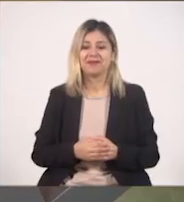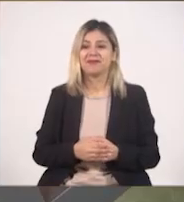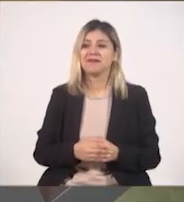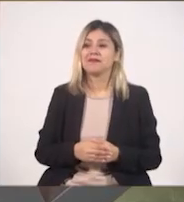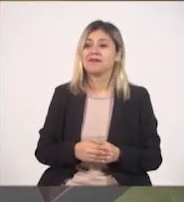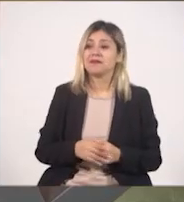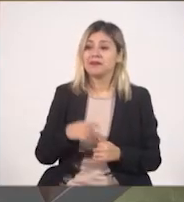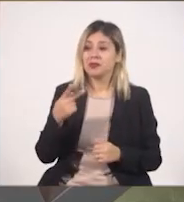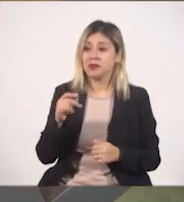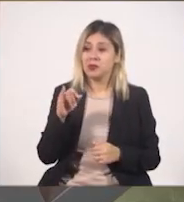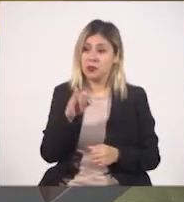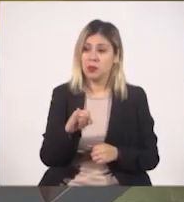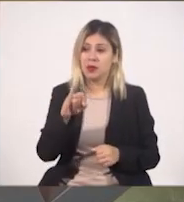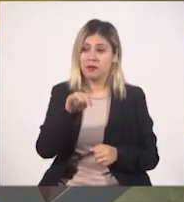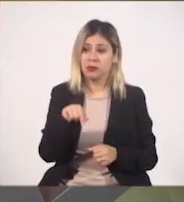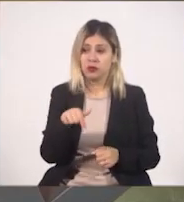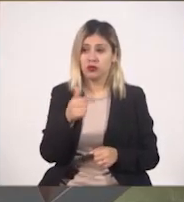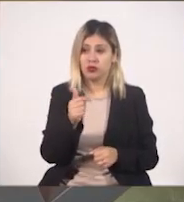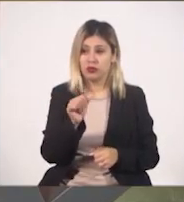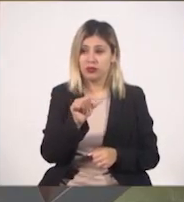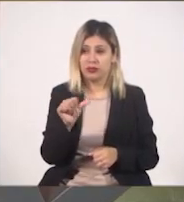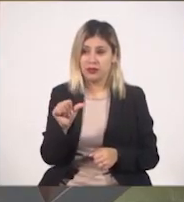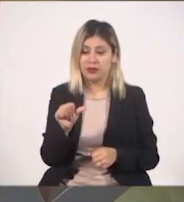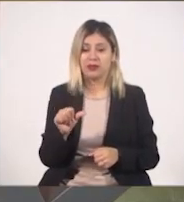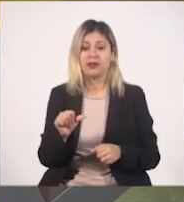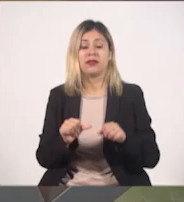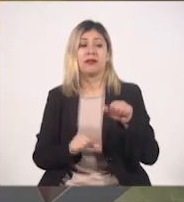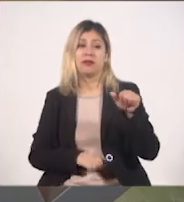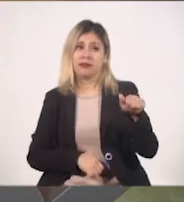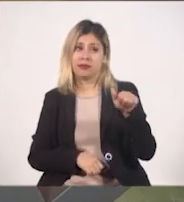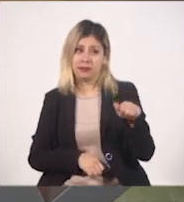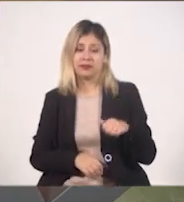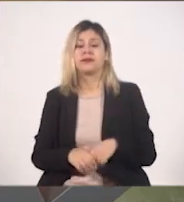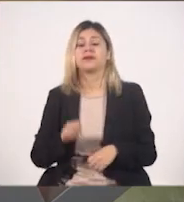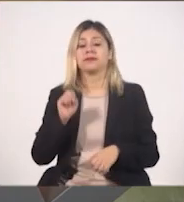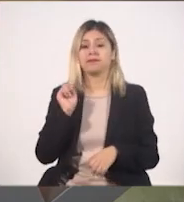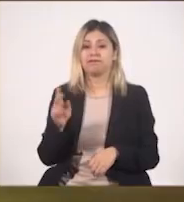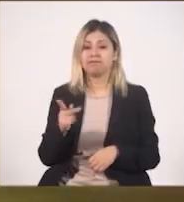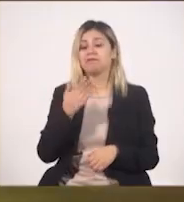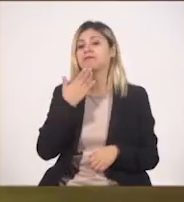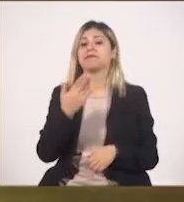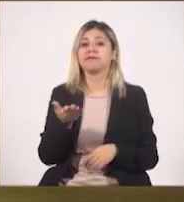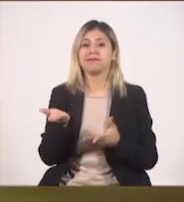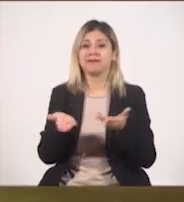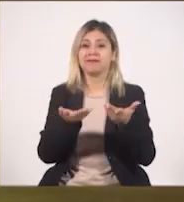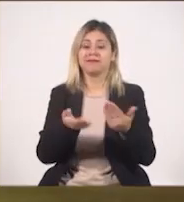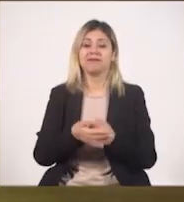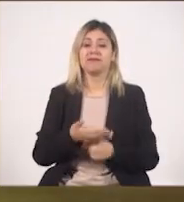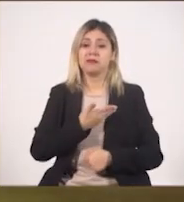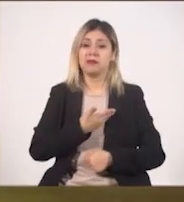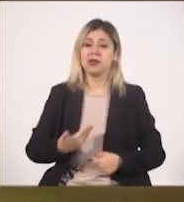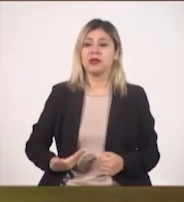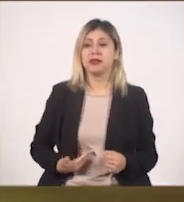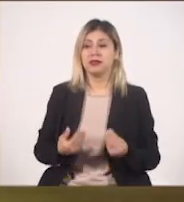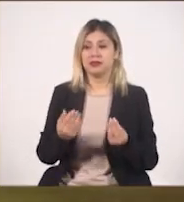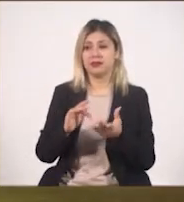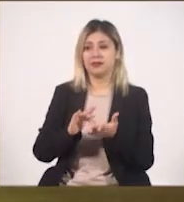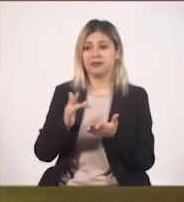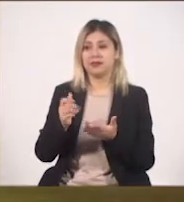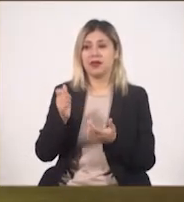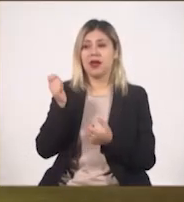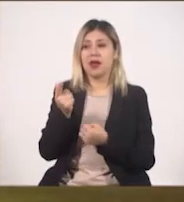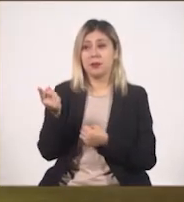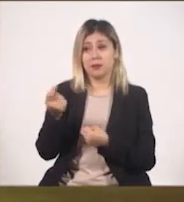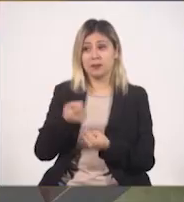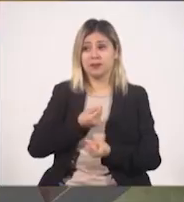desde el jueves 12. Del 12 al 16. Mire, ahí lo tiene. Presidente municipal, Álvaro González, algo más